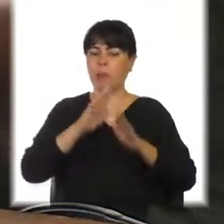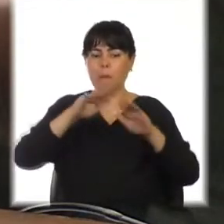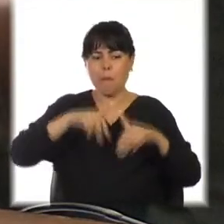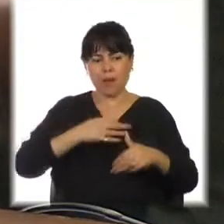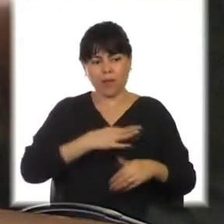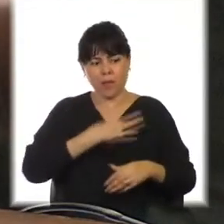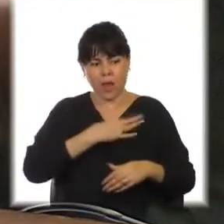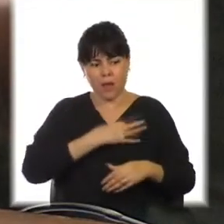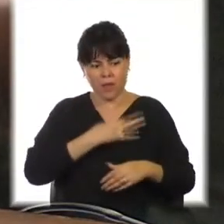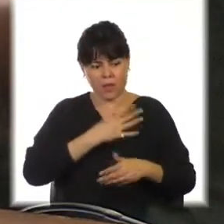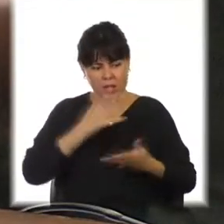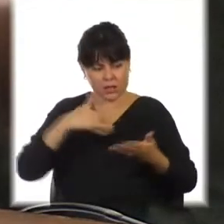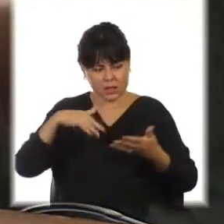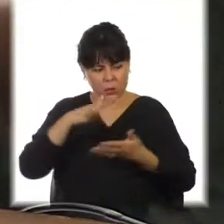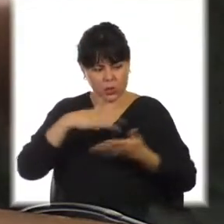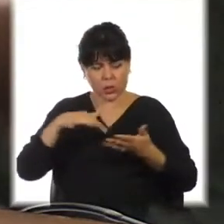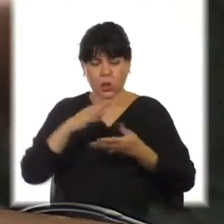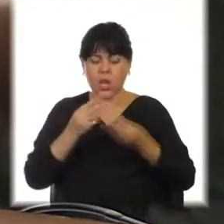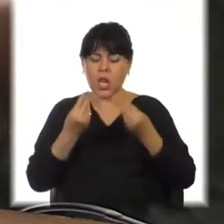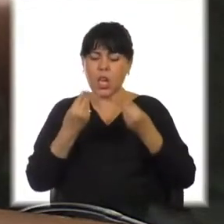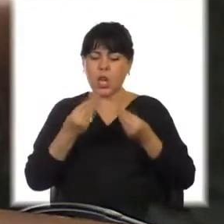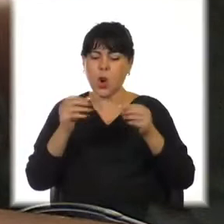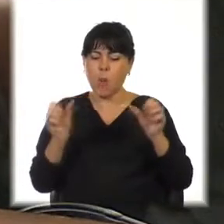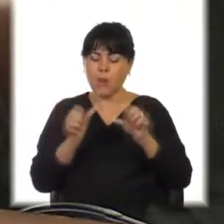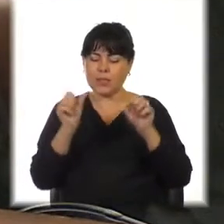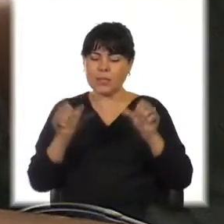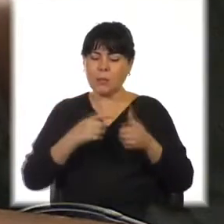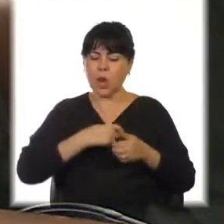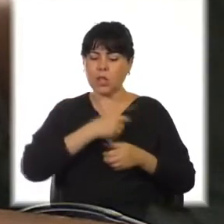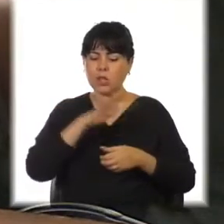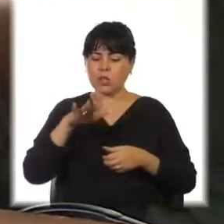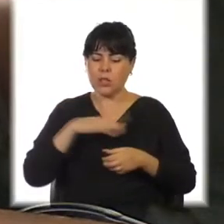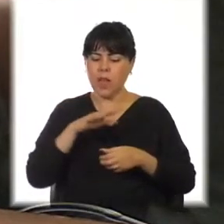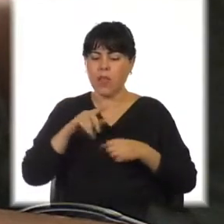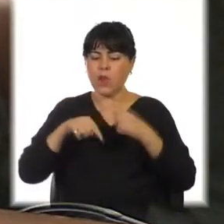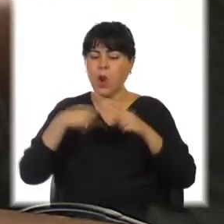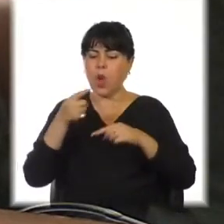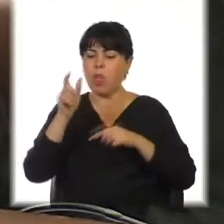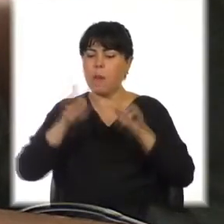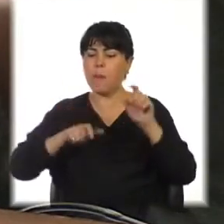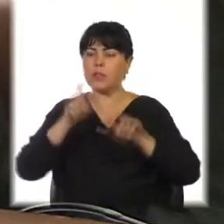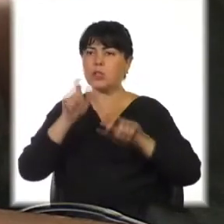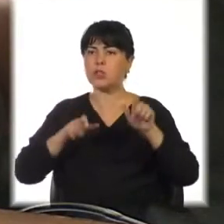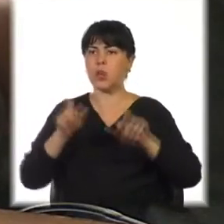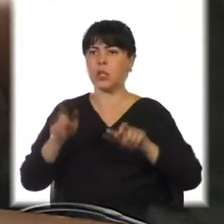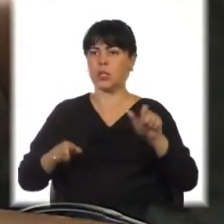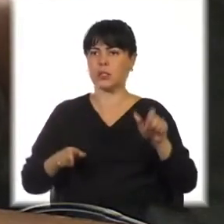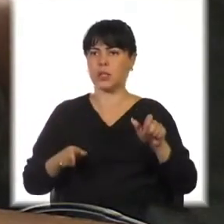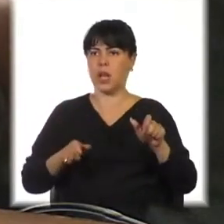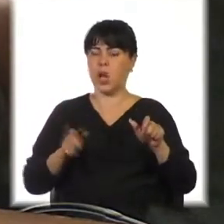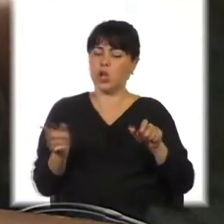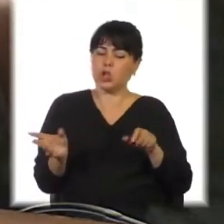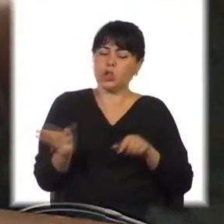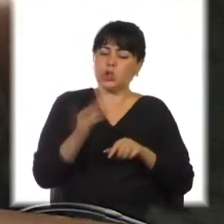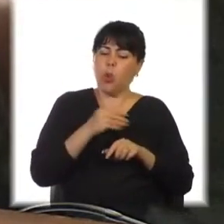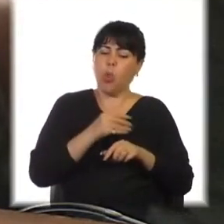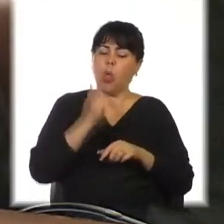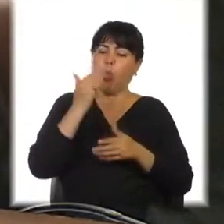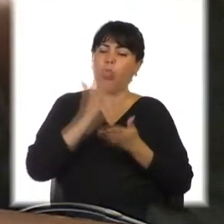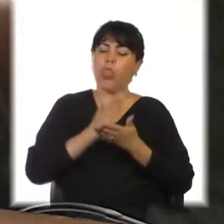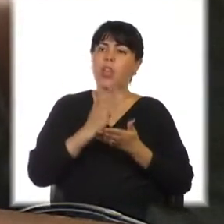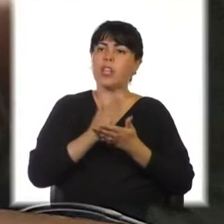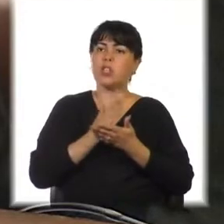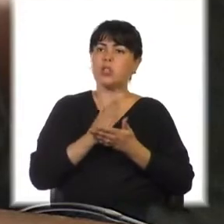dependen de las circunstancias y de cómo nos manejamos con respecto a la sociedad y a los demás. Todos tenemos derecho a la felicidad